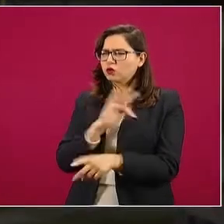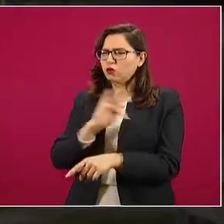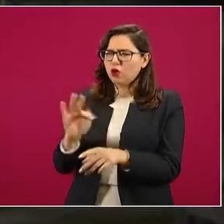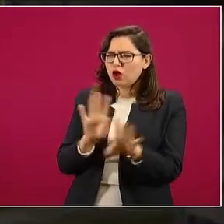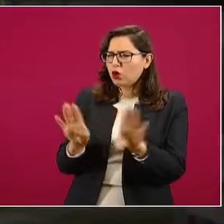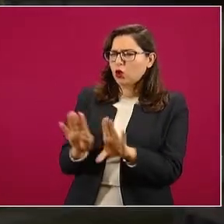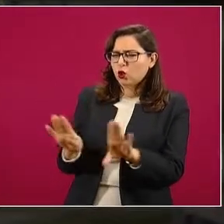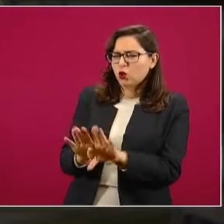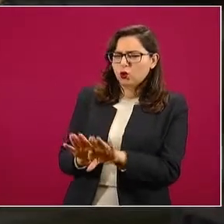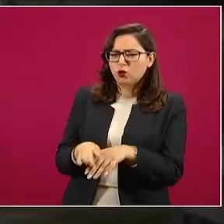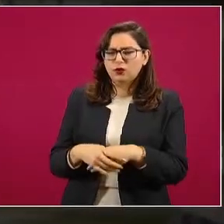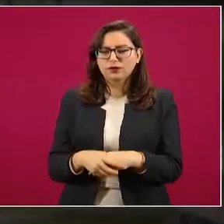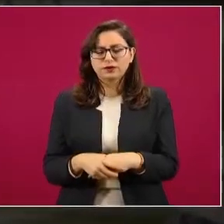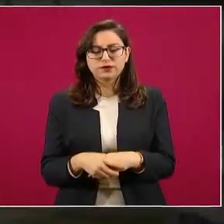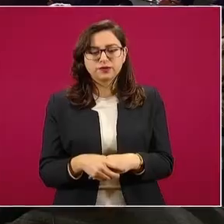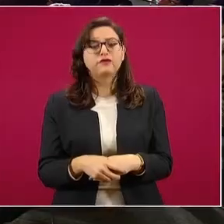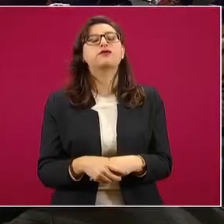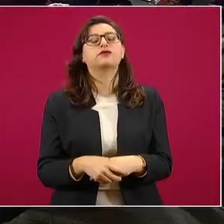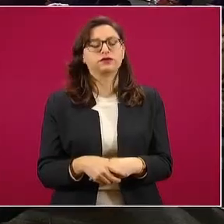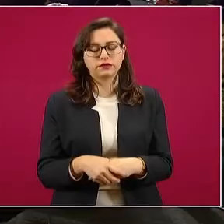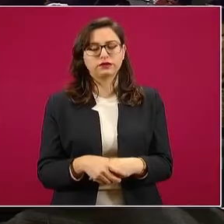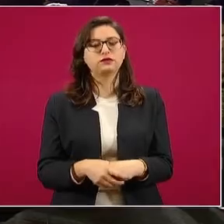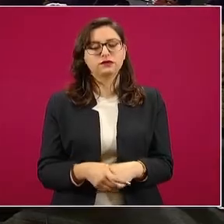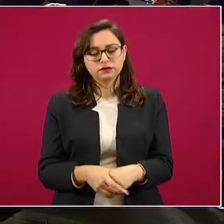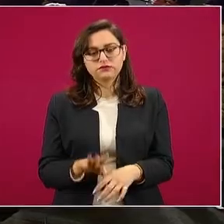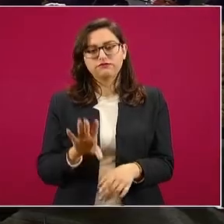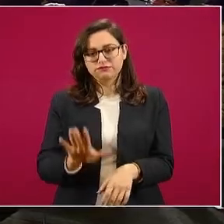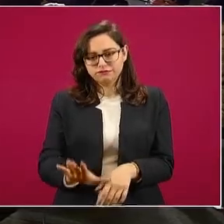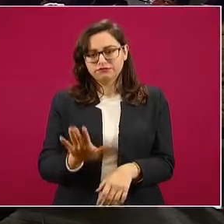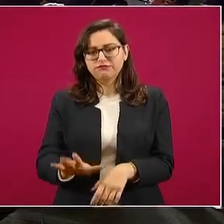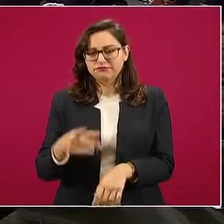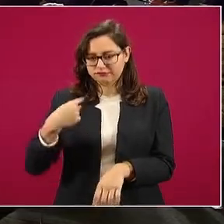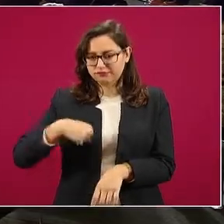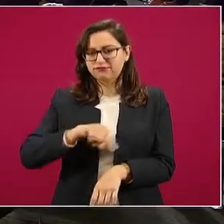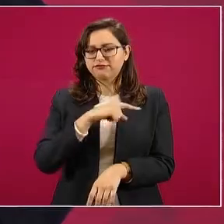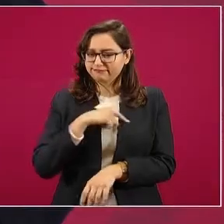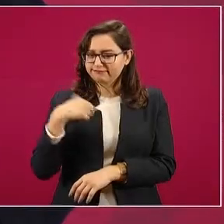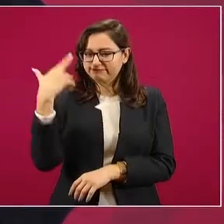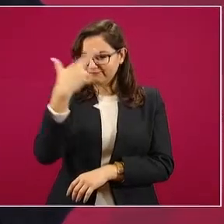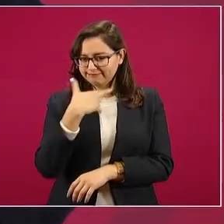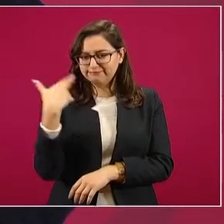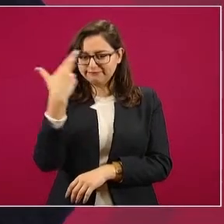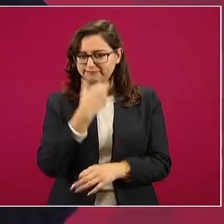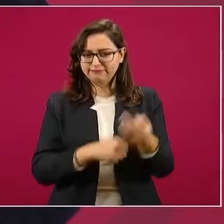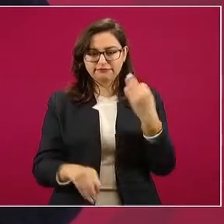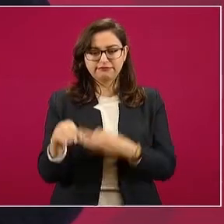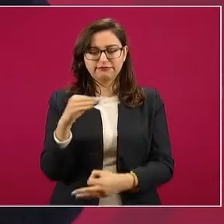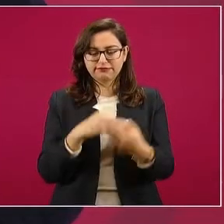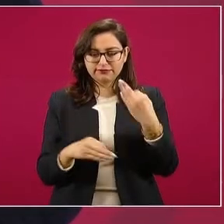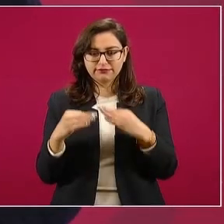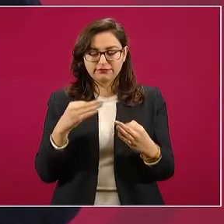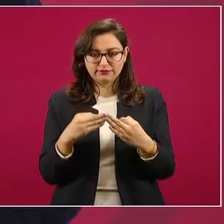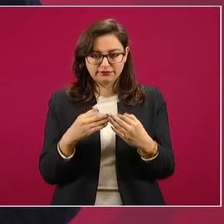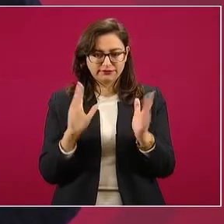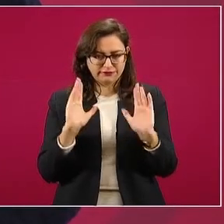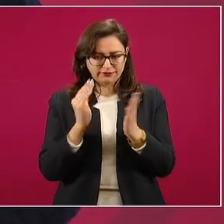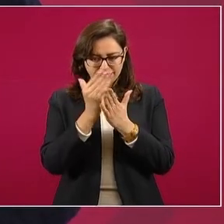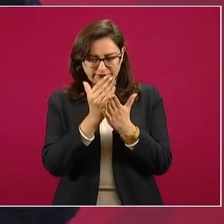Estamos haciendo la revisión para que no se den